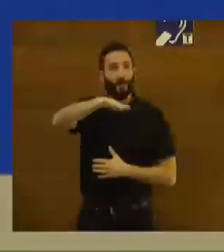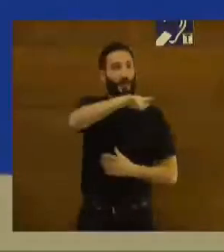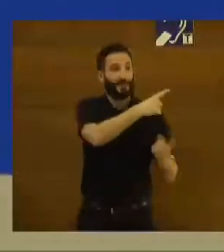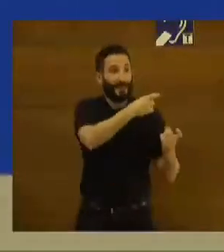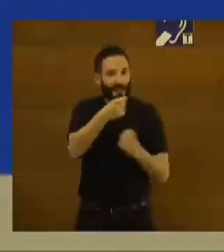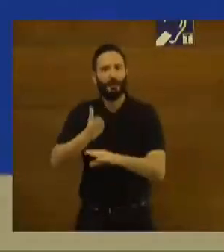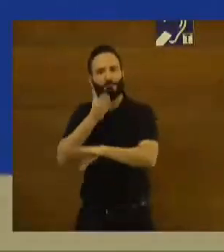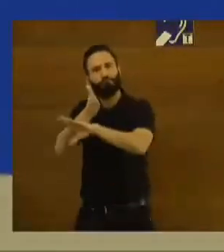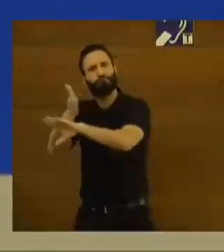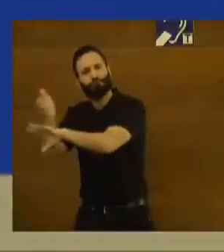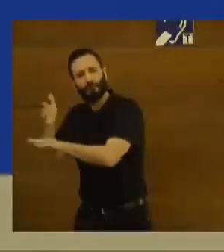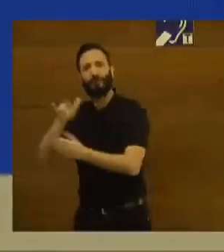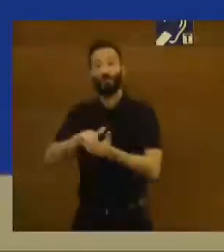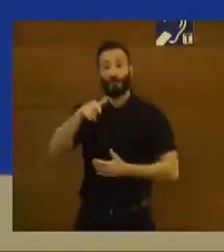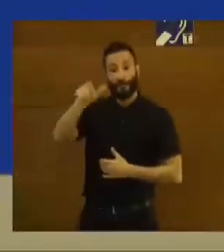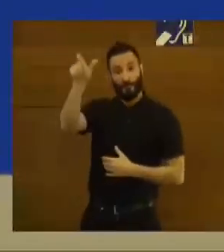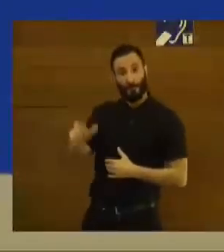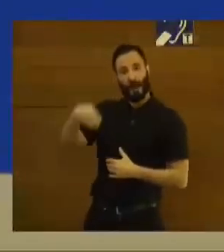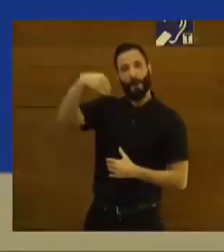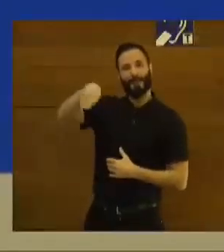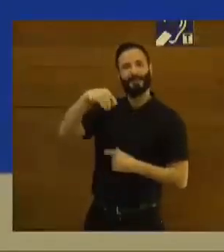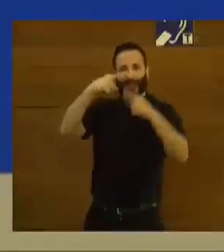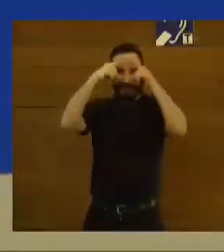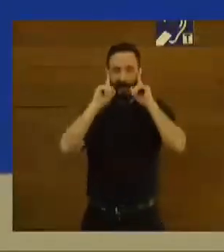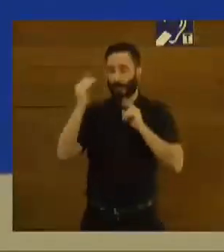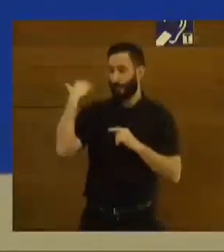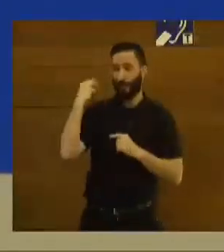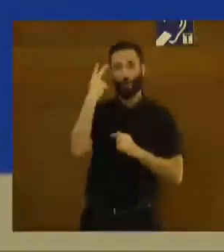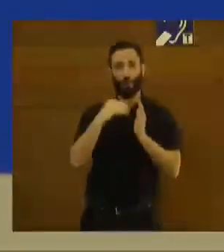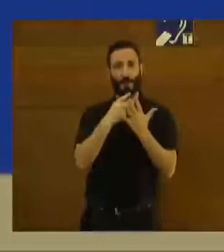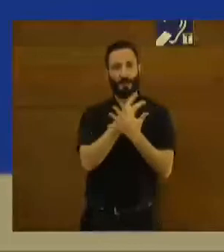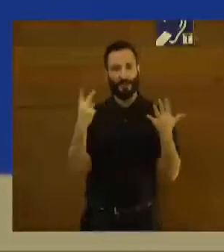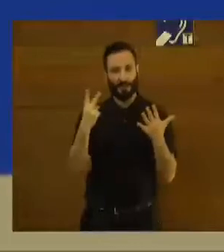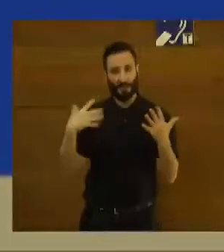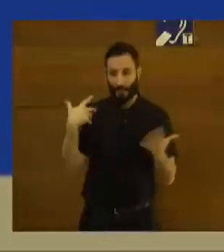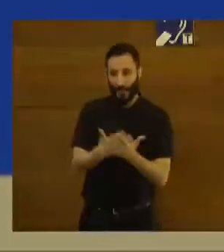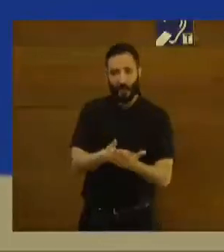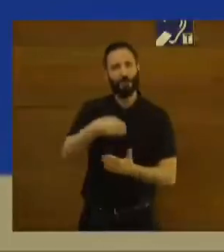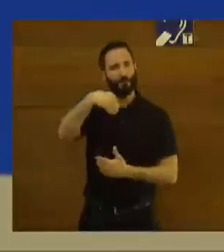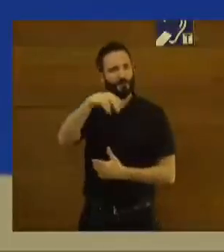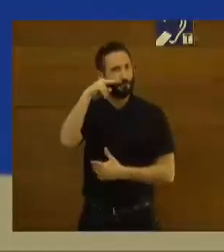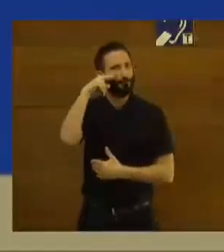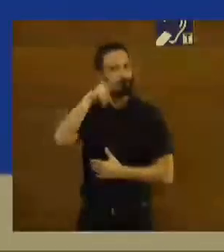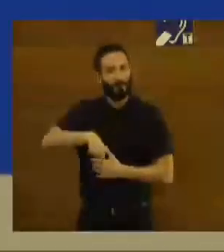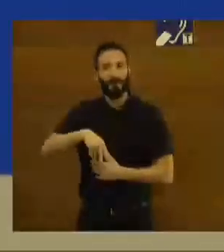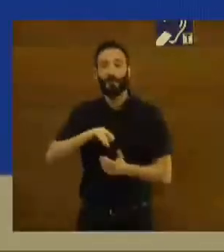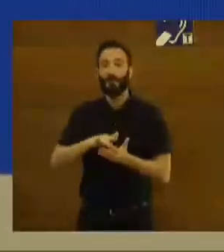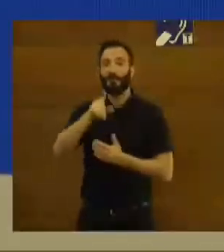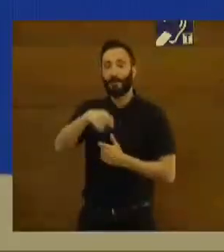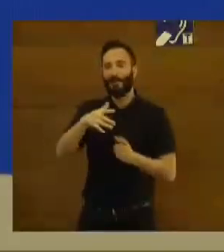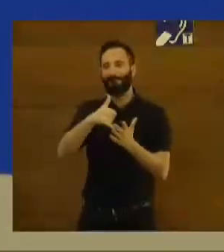Es presidente de Cáritas desde el 2017 y conoce muy de cerca la situación de vulnerabilidad que viven